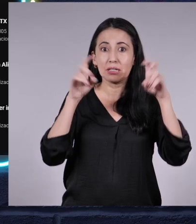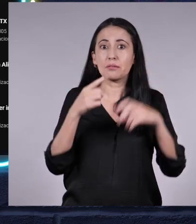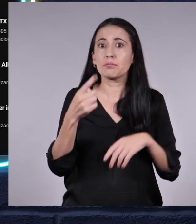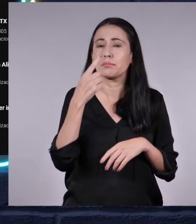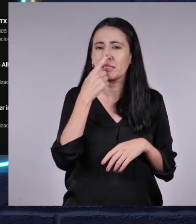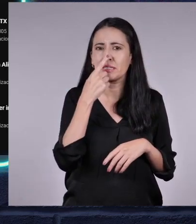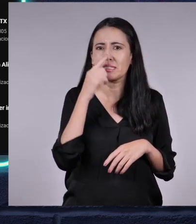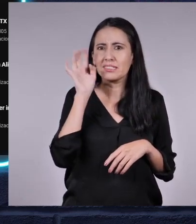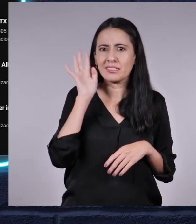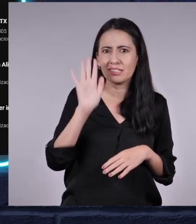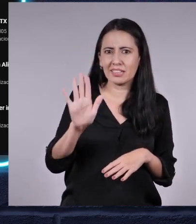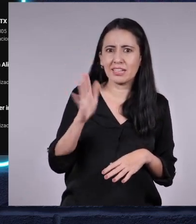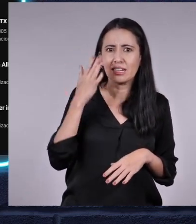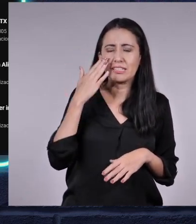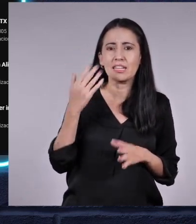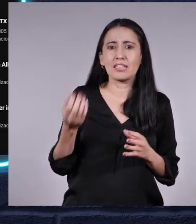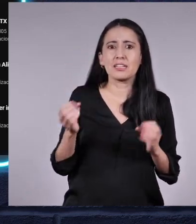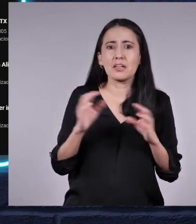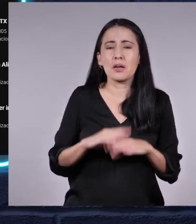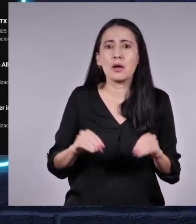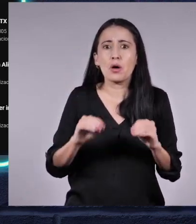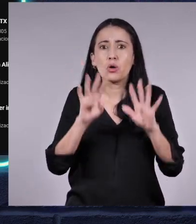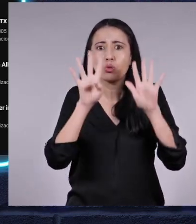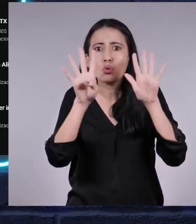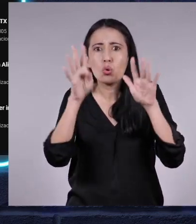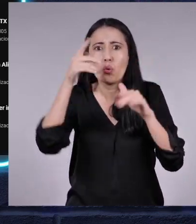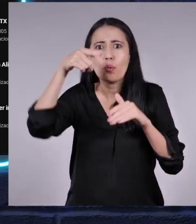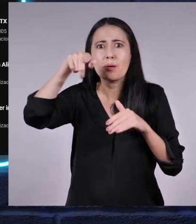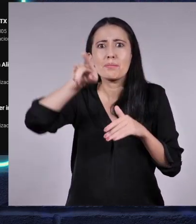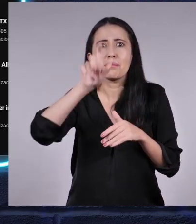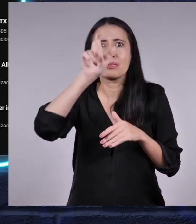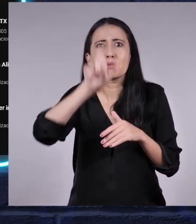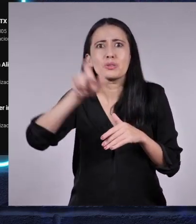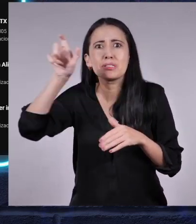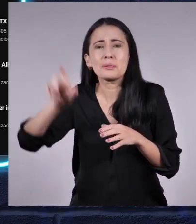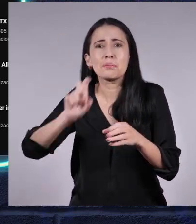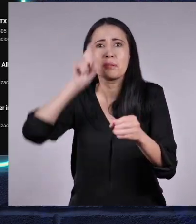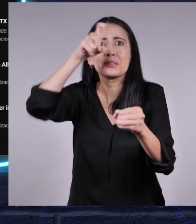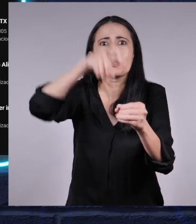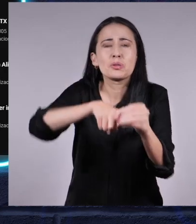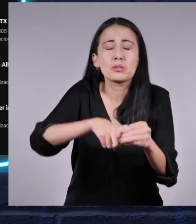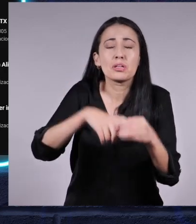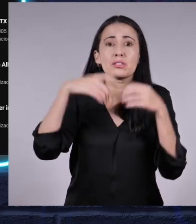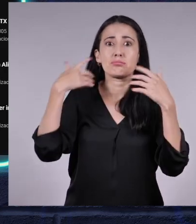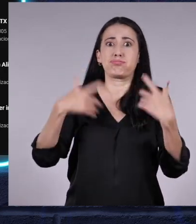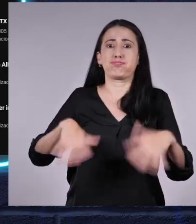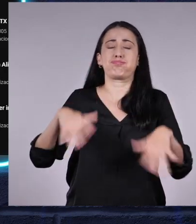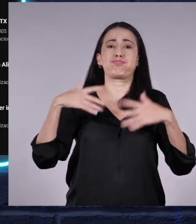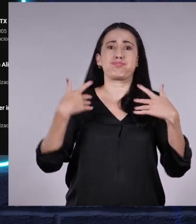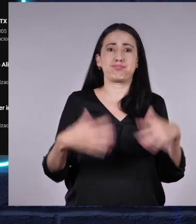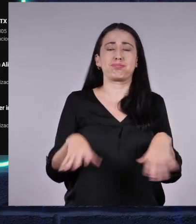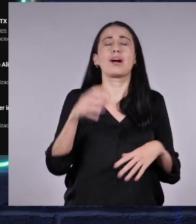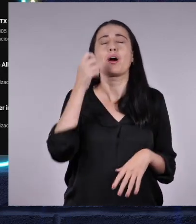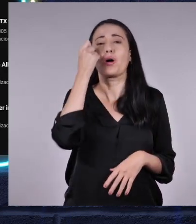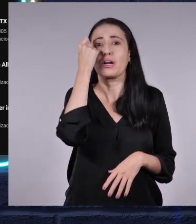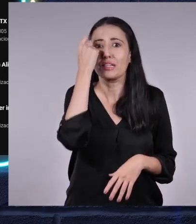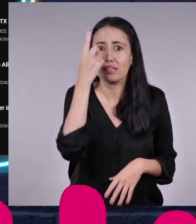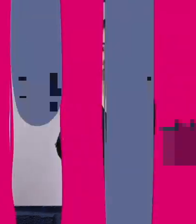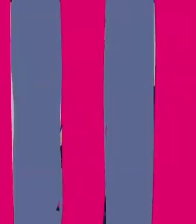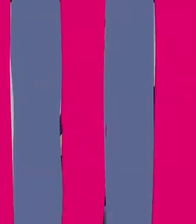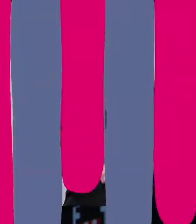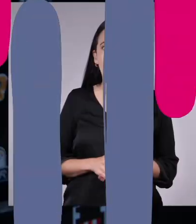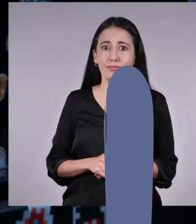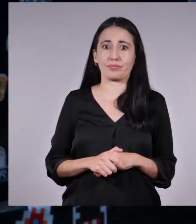¡Guau! Miren, su canal tiene más de 9 millones de suscriptores. ¡Claro! Ahora lo entiendo todo.